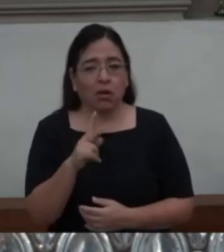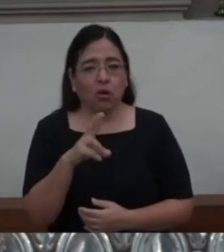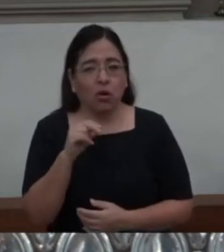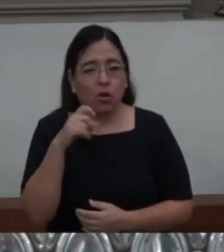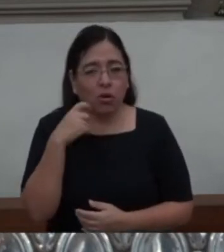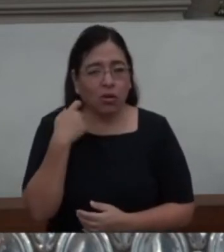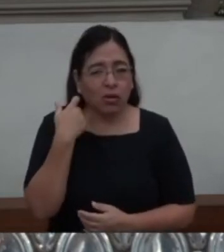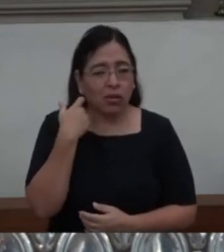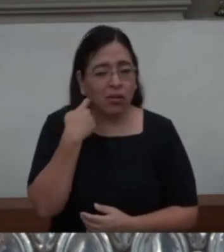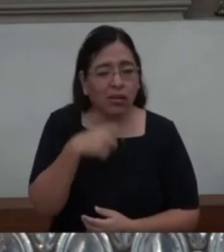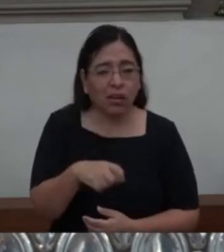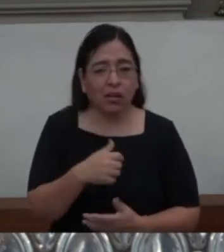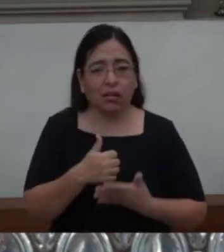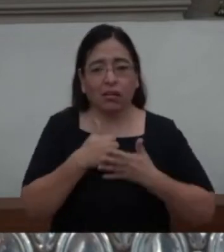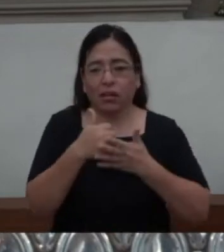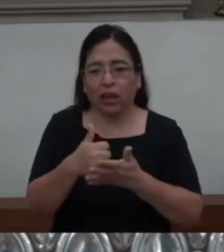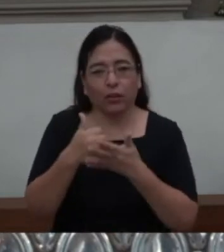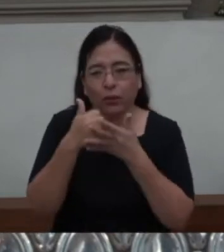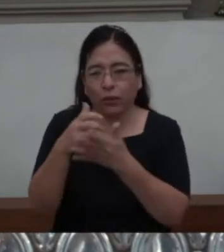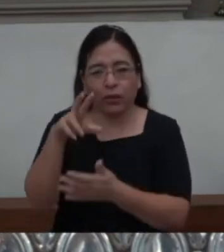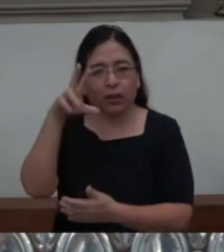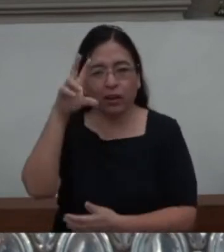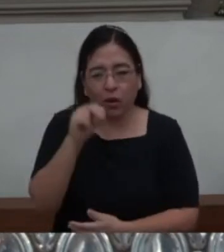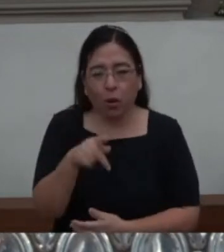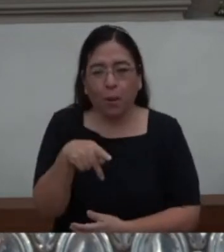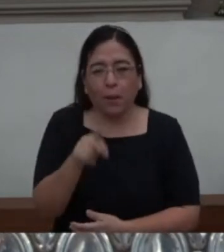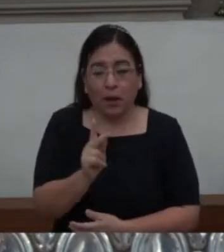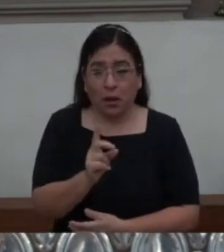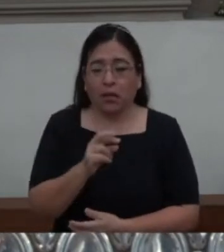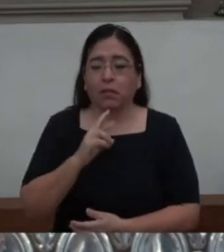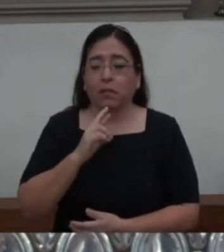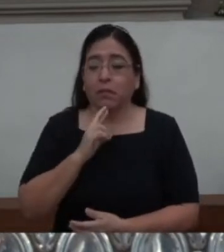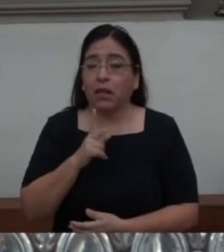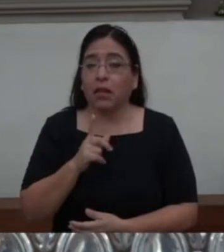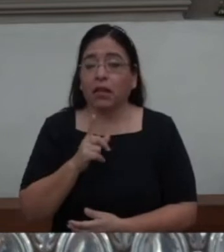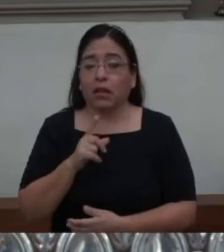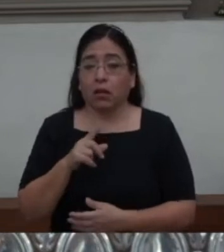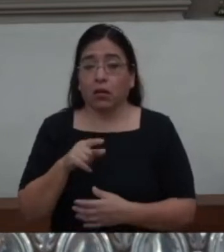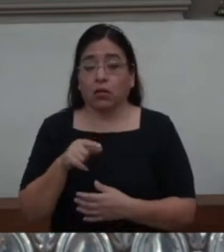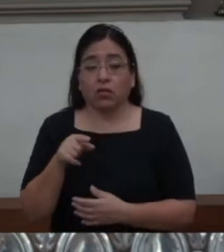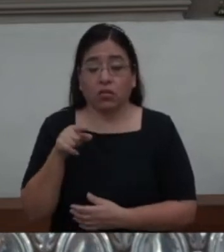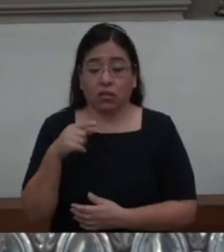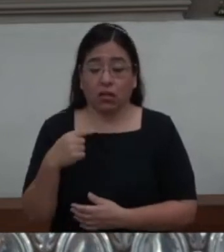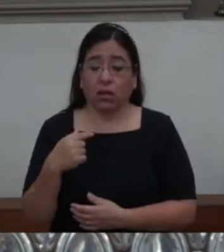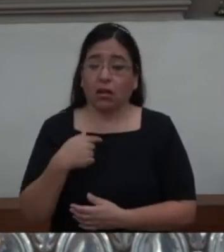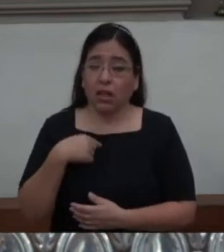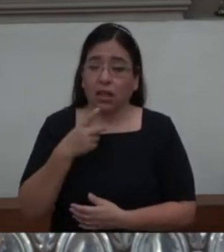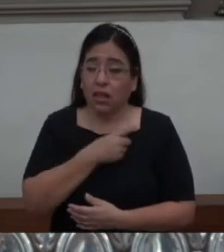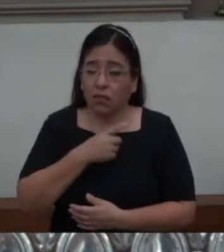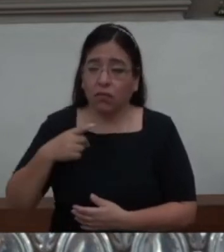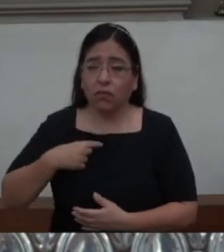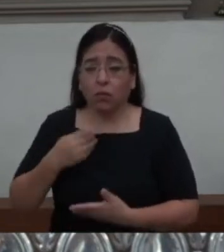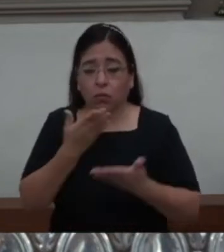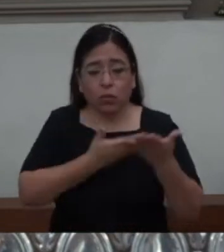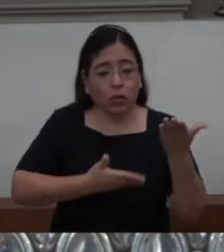mucho. Pero mientras no lo partes, no lo vas a compartir.